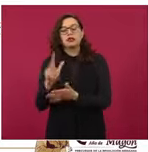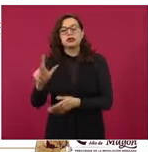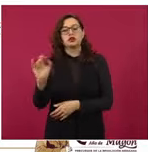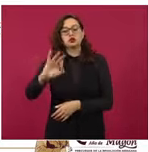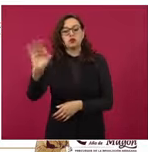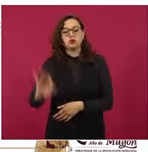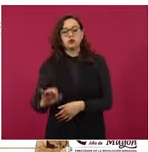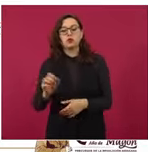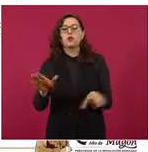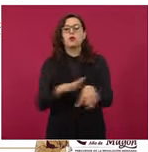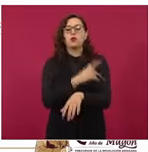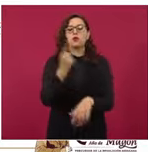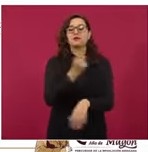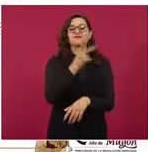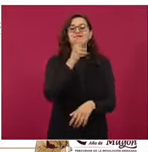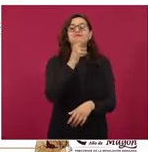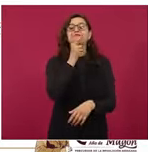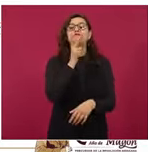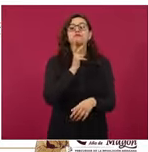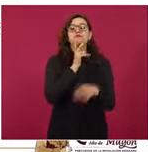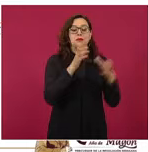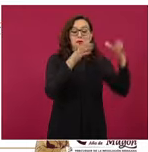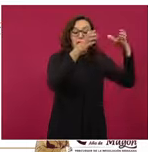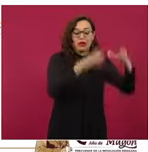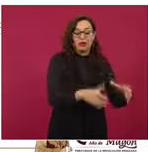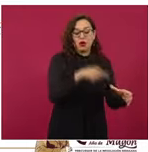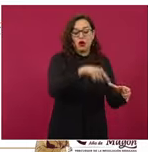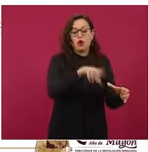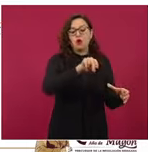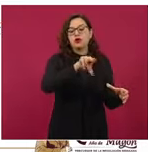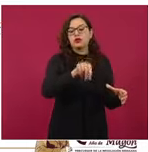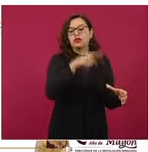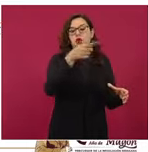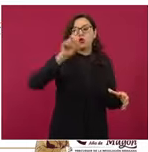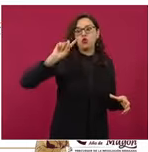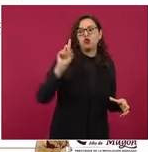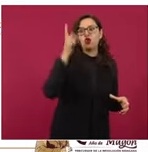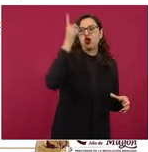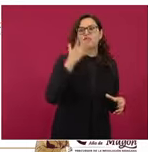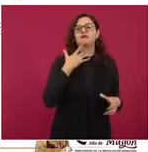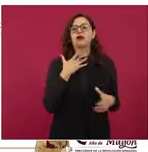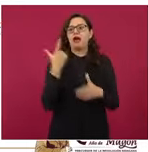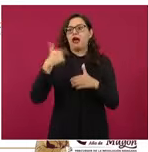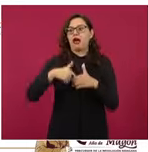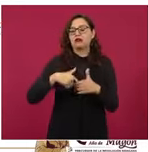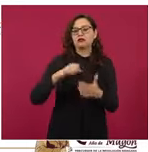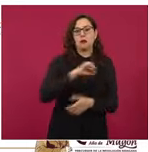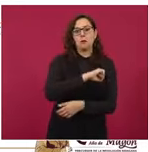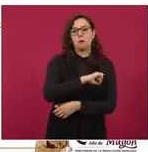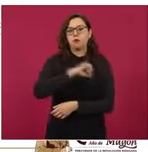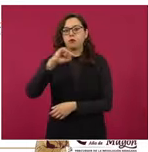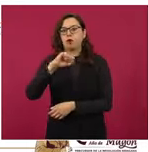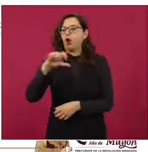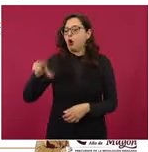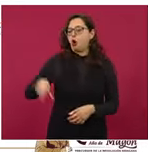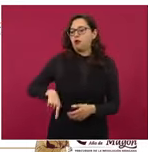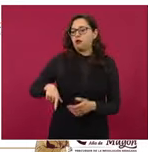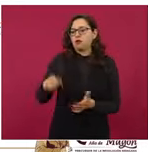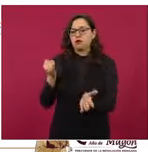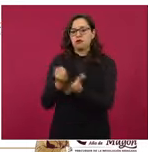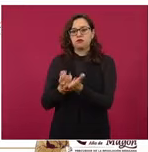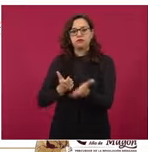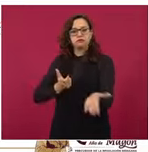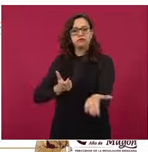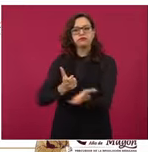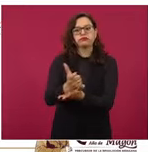de enero, 81 dólares con 60 centavos. Y tenemos el promedio del precio